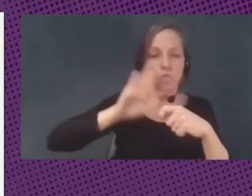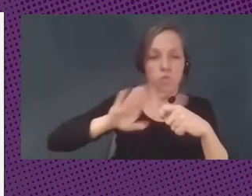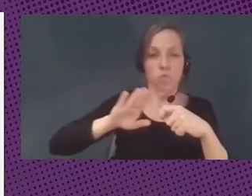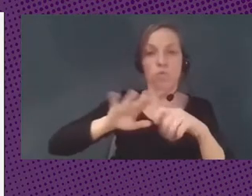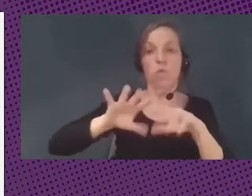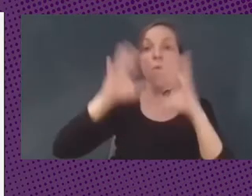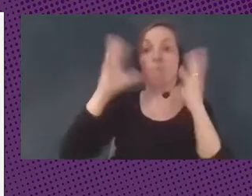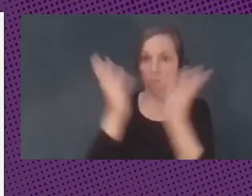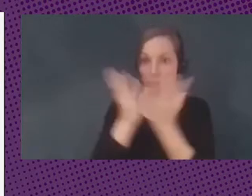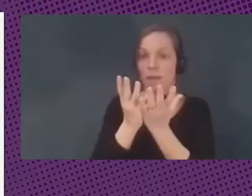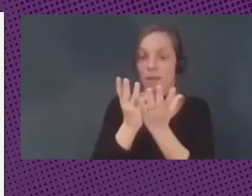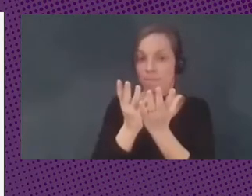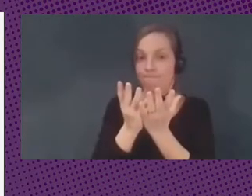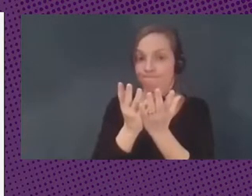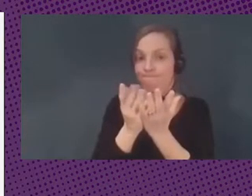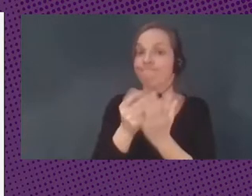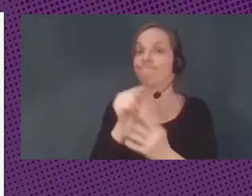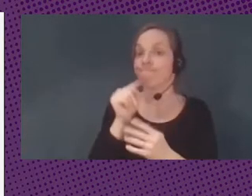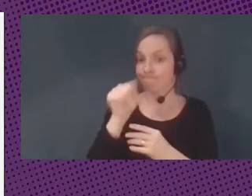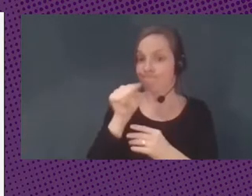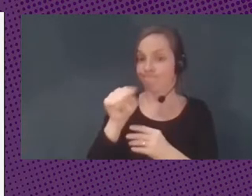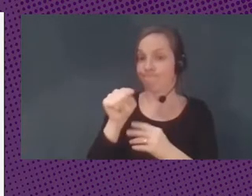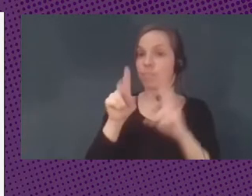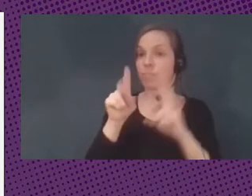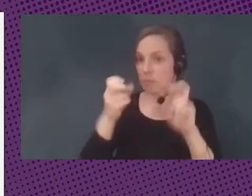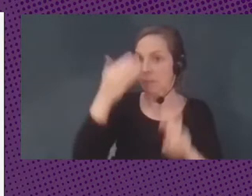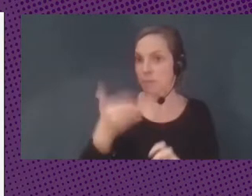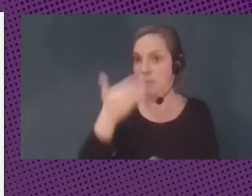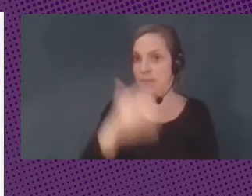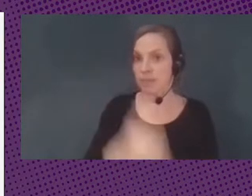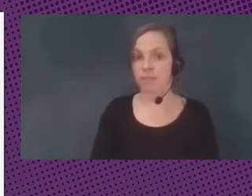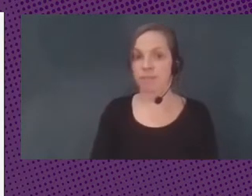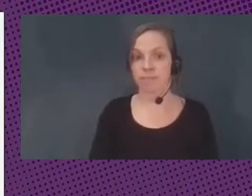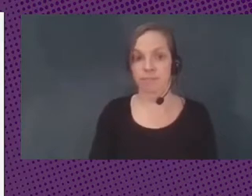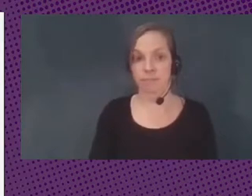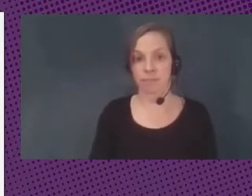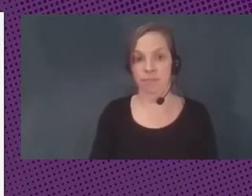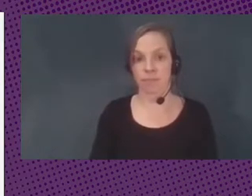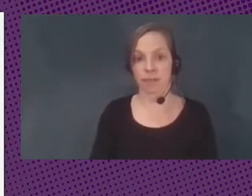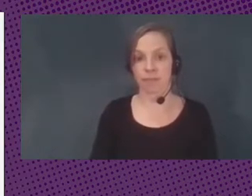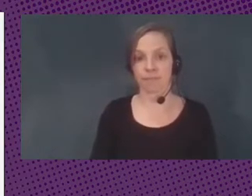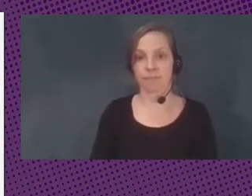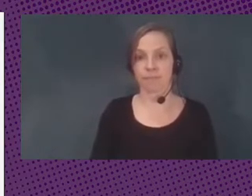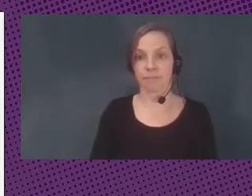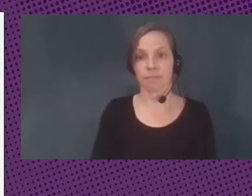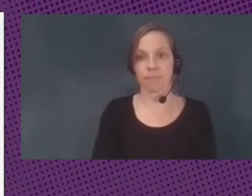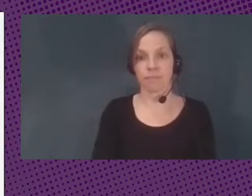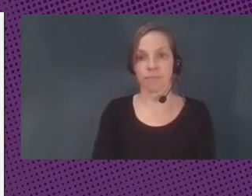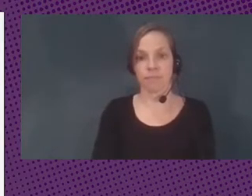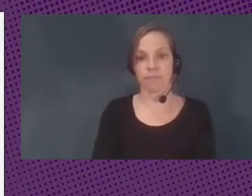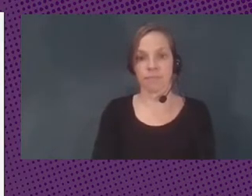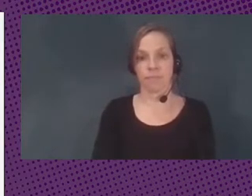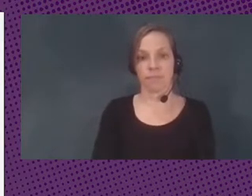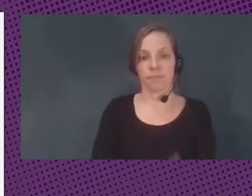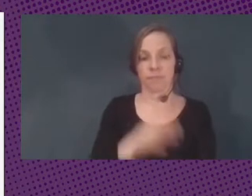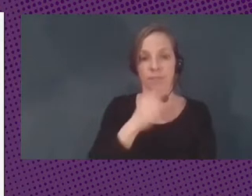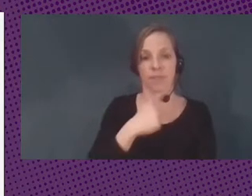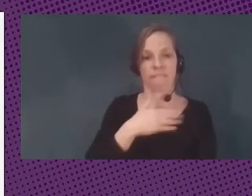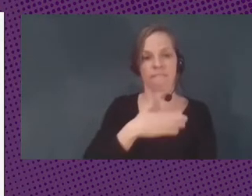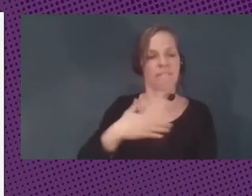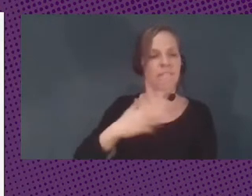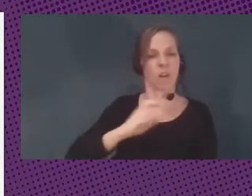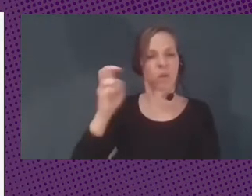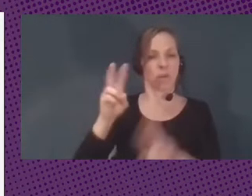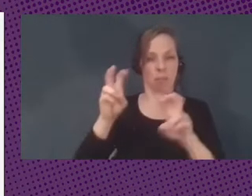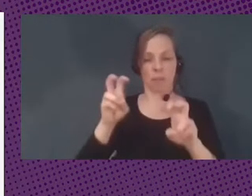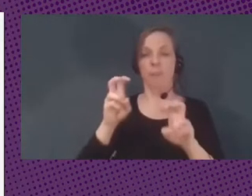mundial. Ese es un aspecto muy importante. Ahora quisiera pasar a otro elemento, no solo los datos del